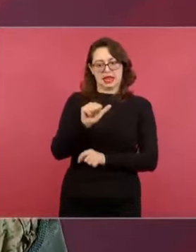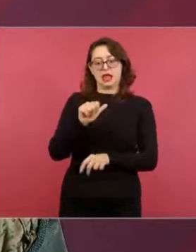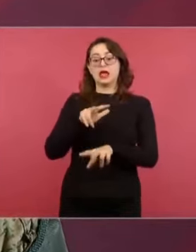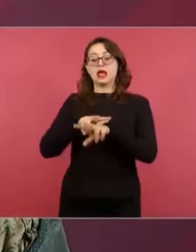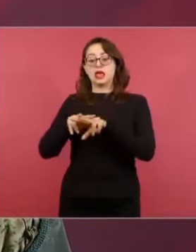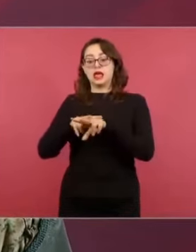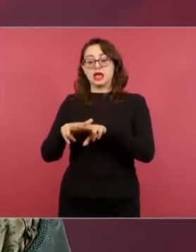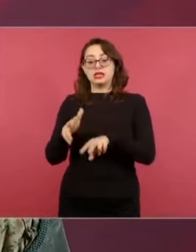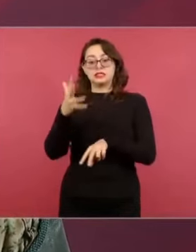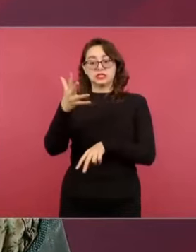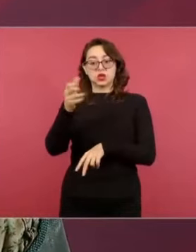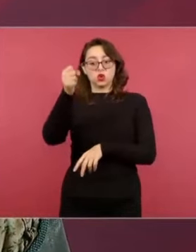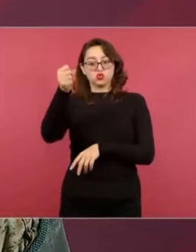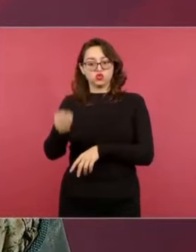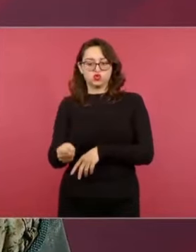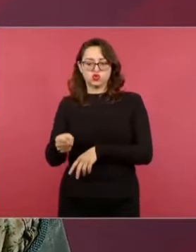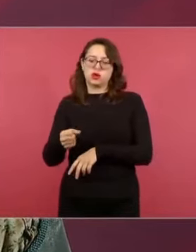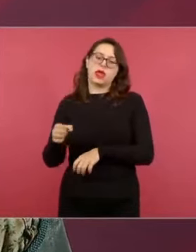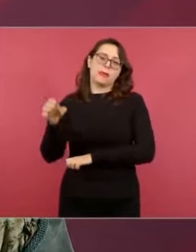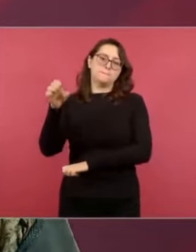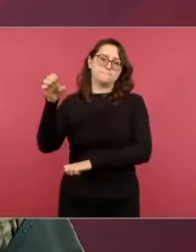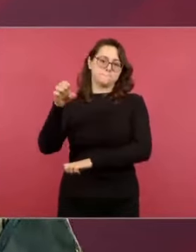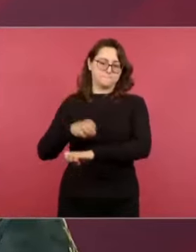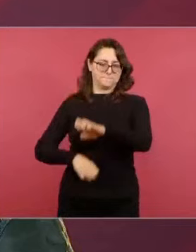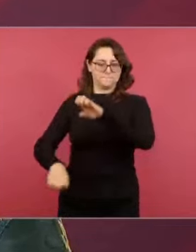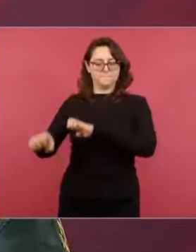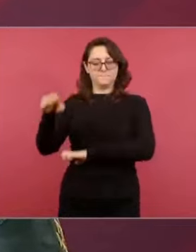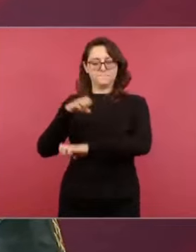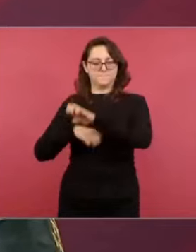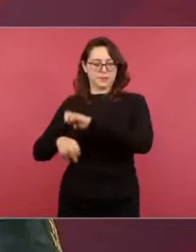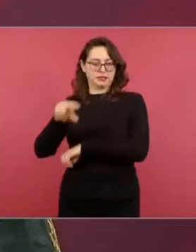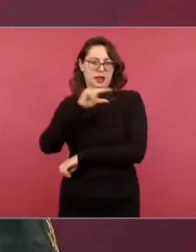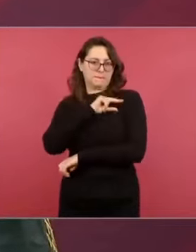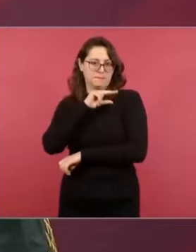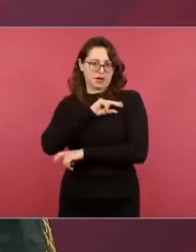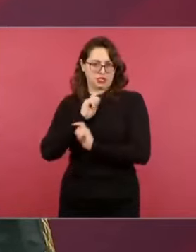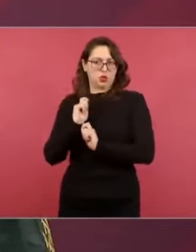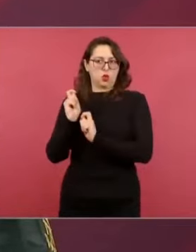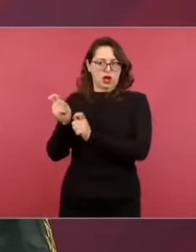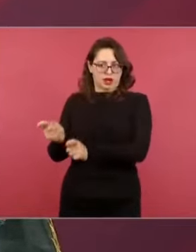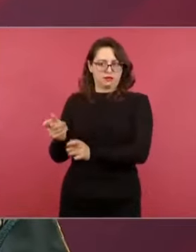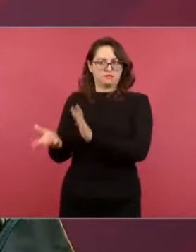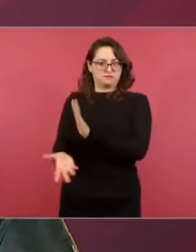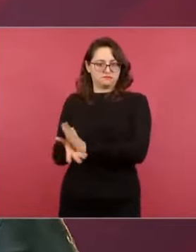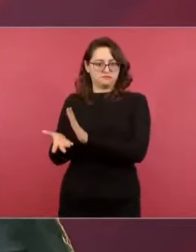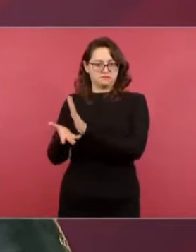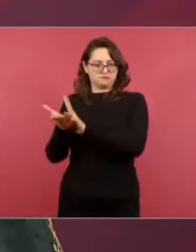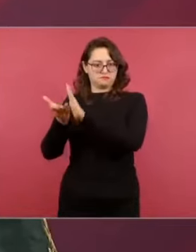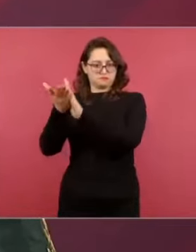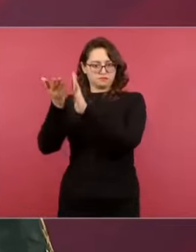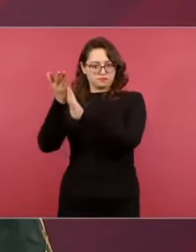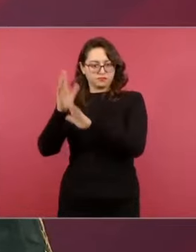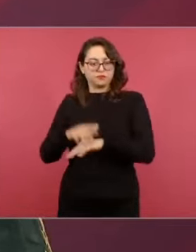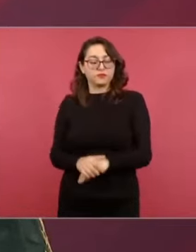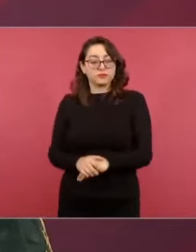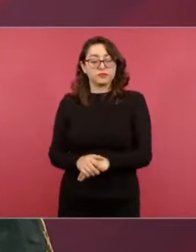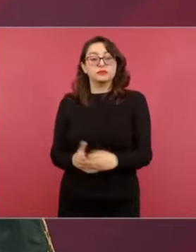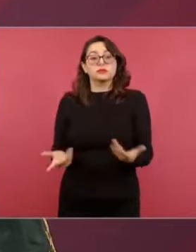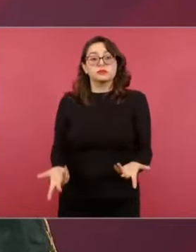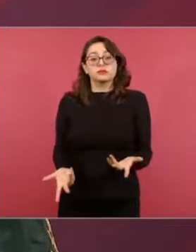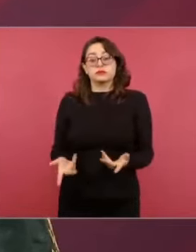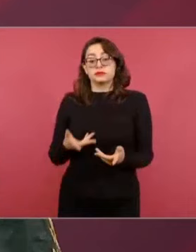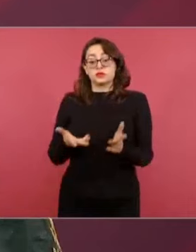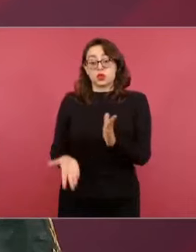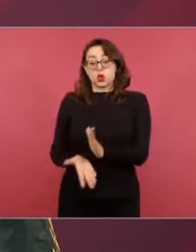ustedes saben. Es un tema que se ha desarrollado. El proyecto ejecutivo para la